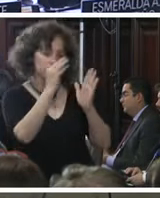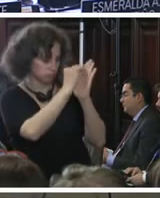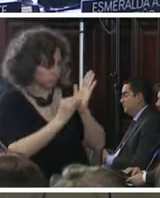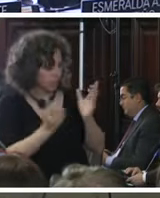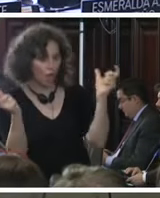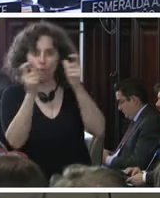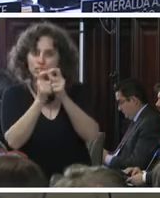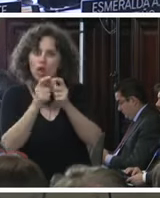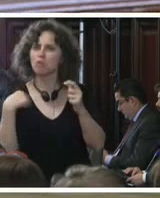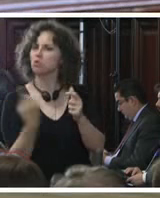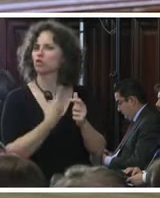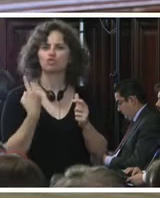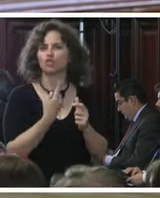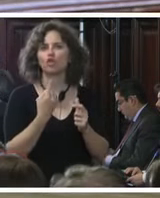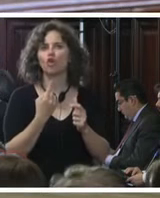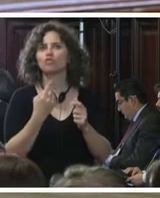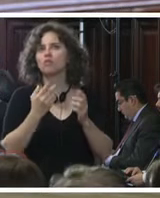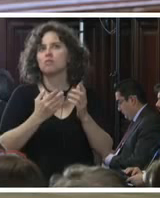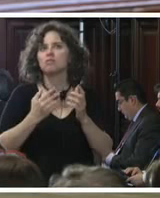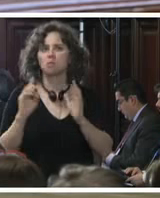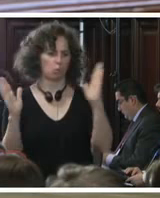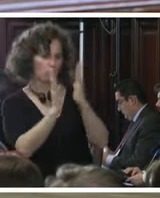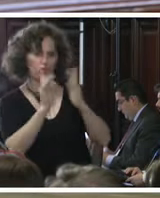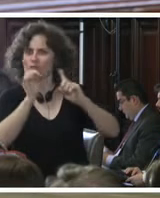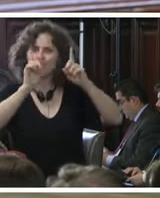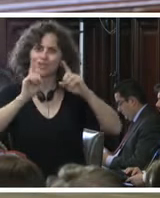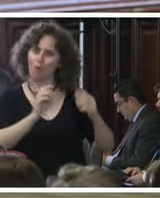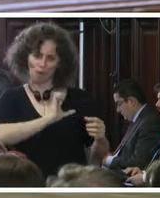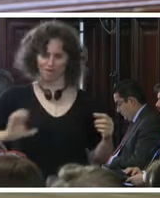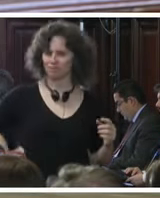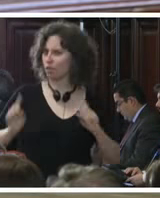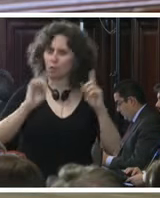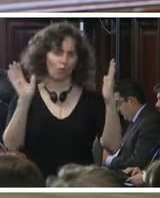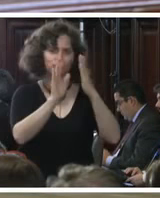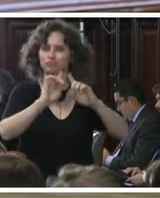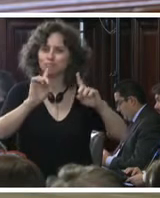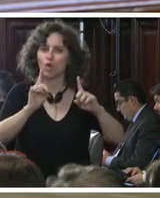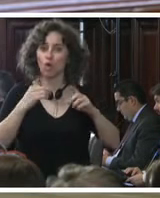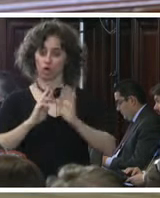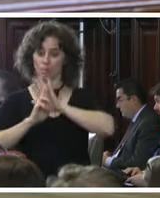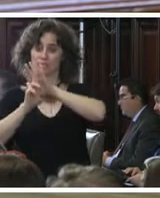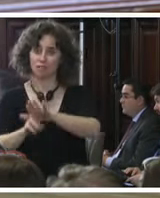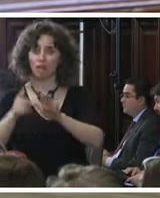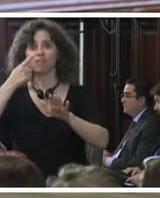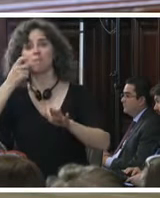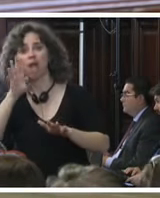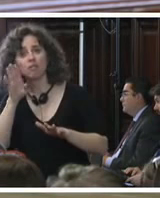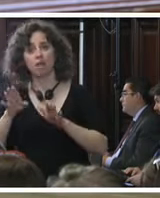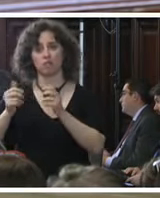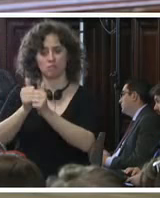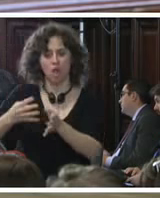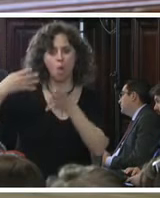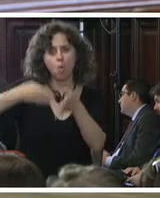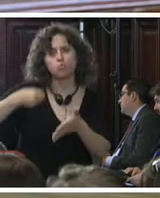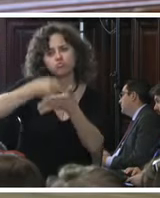comisión que nosotros en ningún momento estamos en confrontación con el estado tanto los representantes como los padres de familia estamos en una lucha